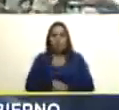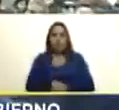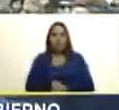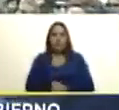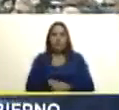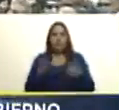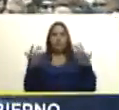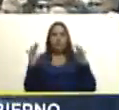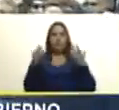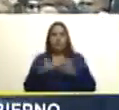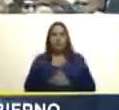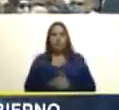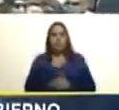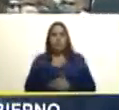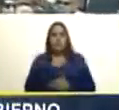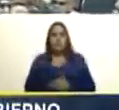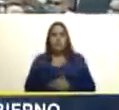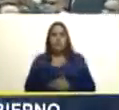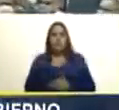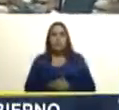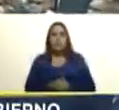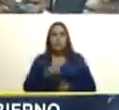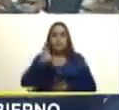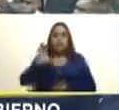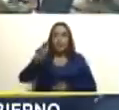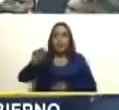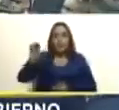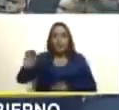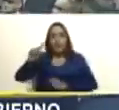el consejo nacional electoral lo aprobó